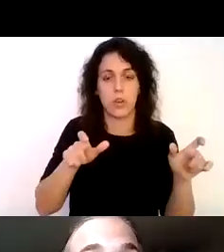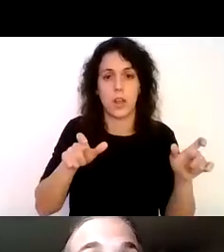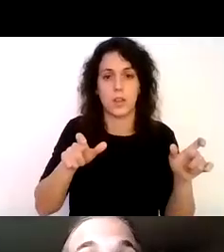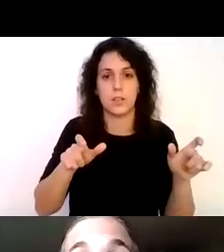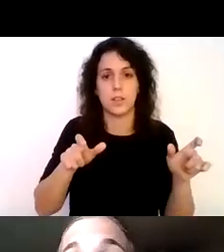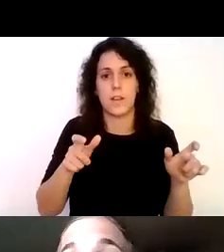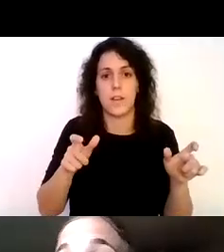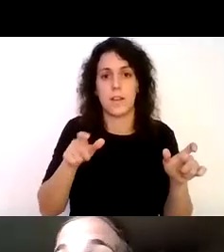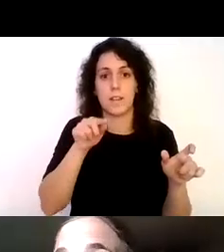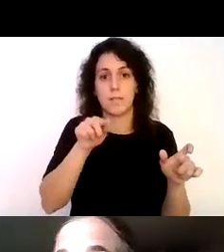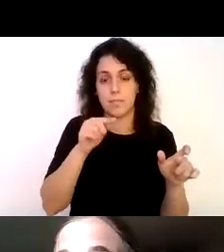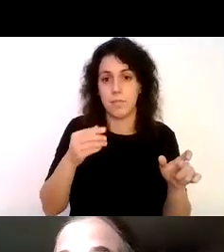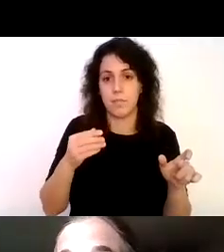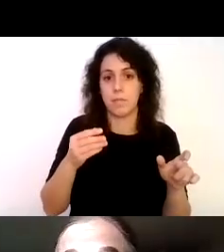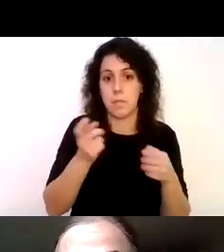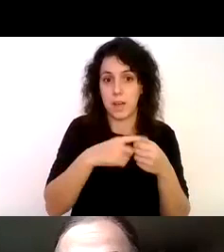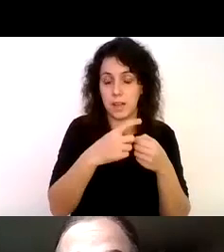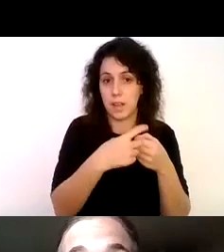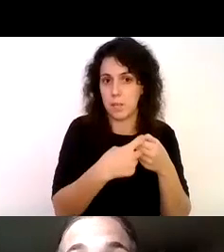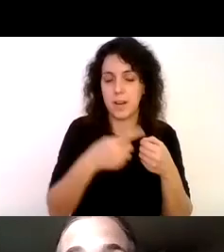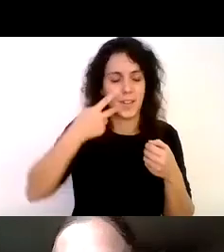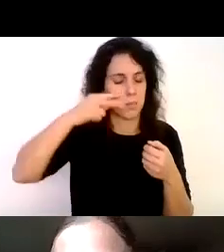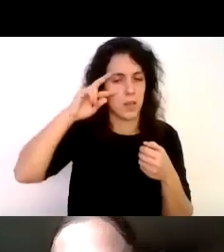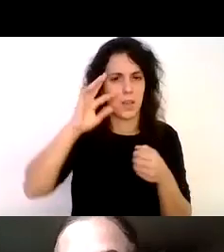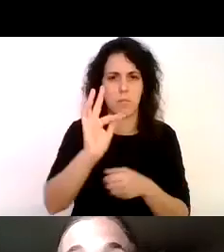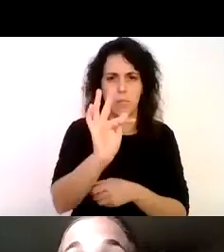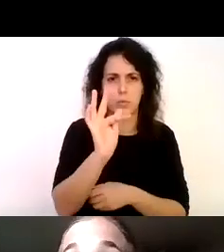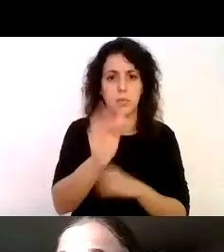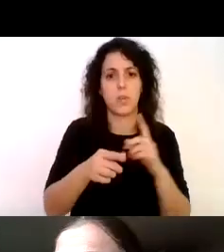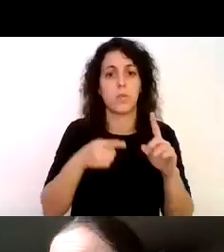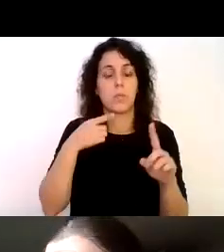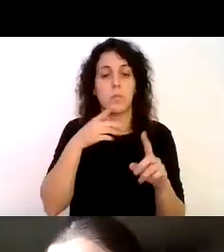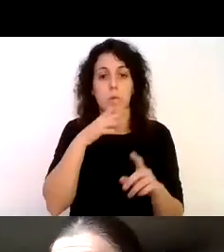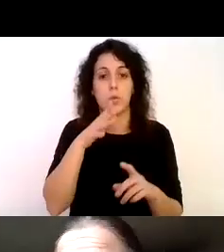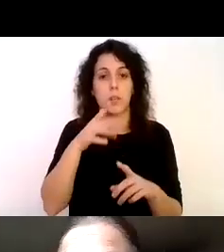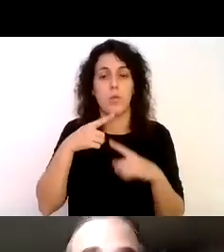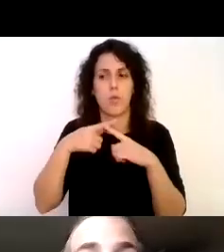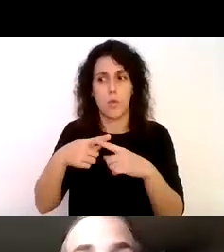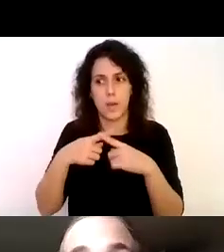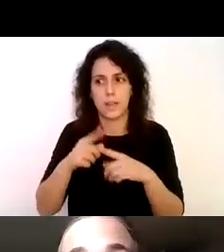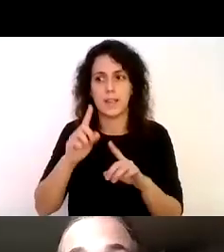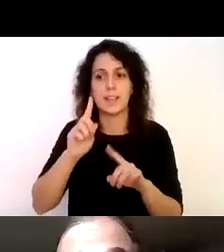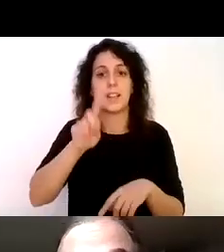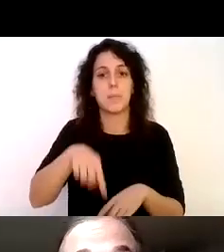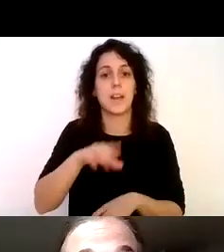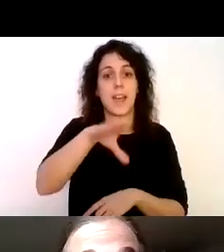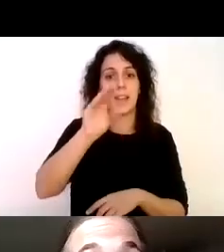con una experiencia muy grata de compartir de empezar a entender también las